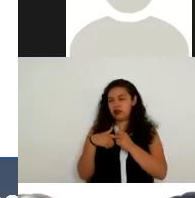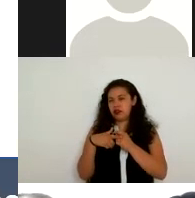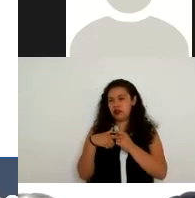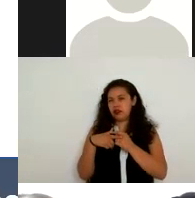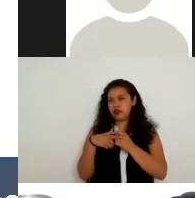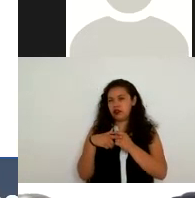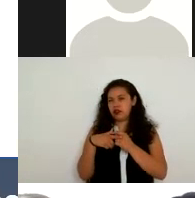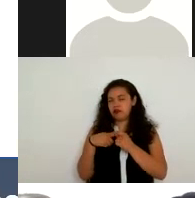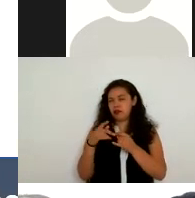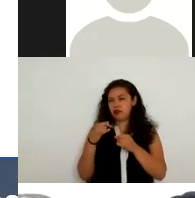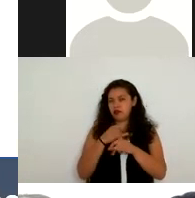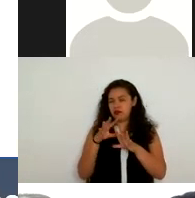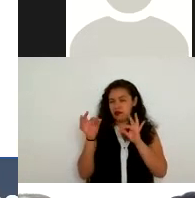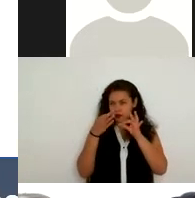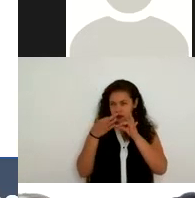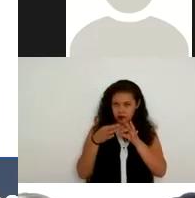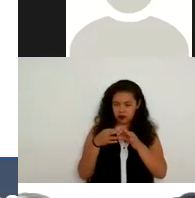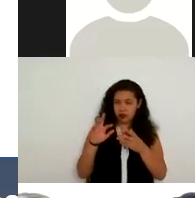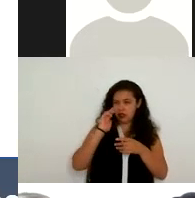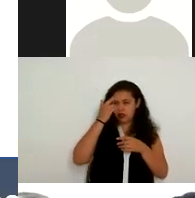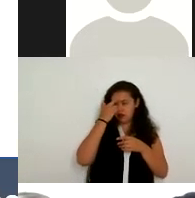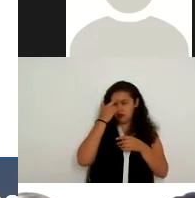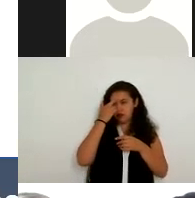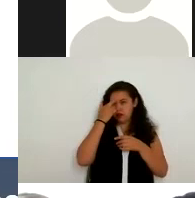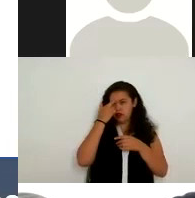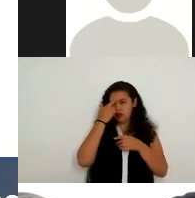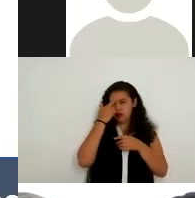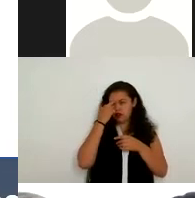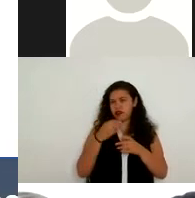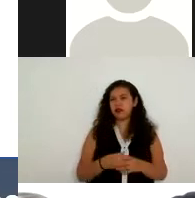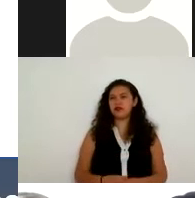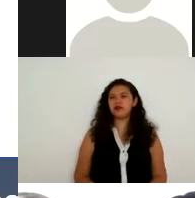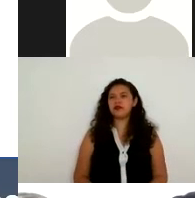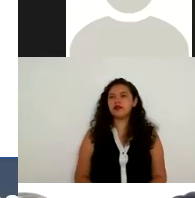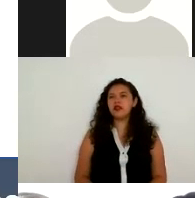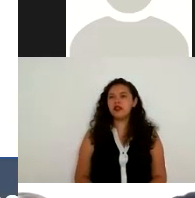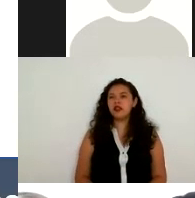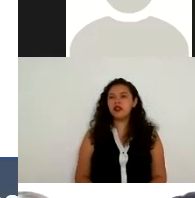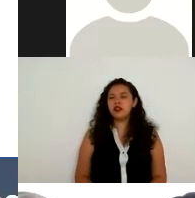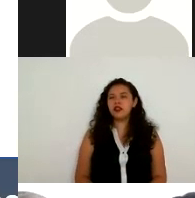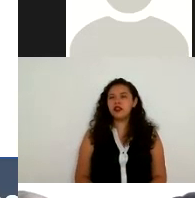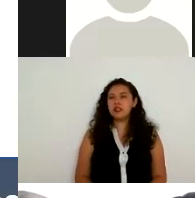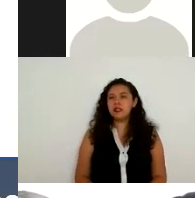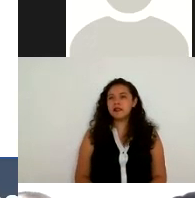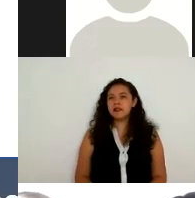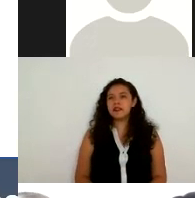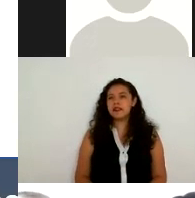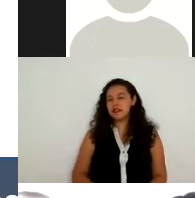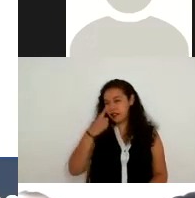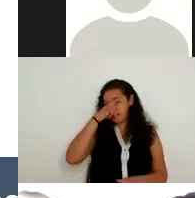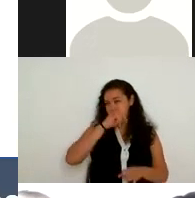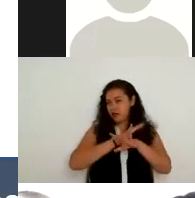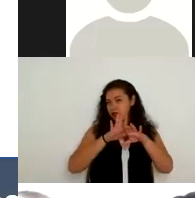inexactos se acuerdan que veíamos el principio de calidad esto se refiere a que la información debe ser exacta